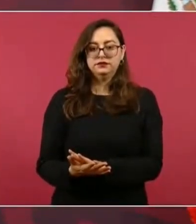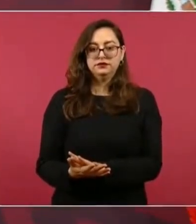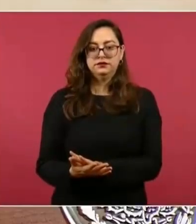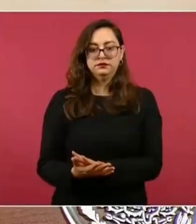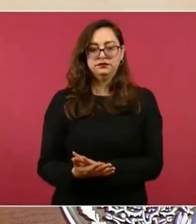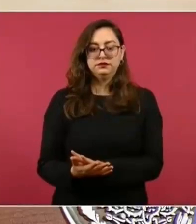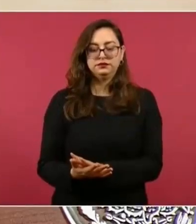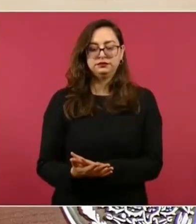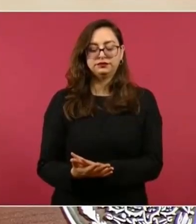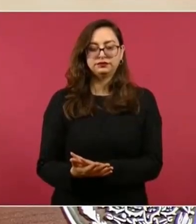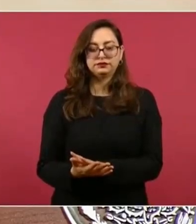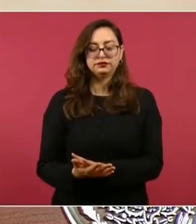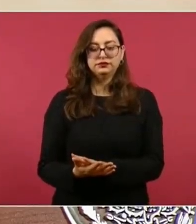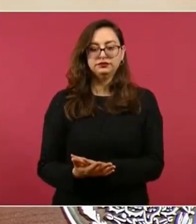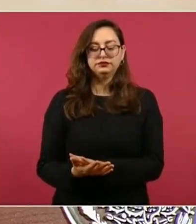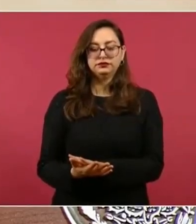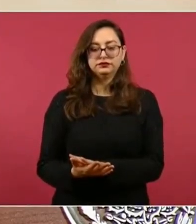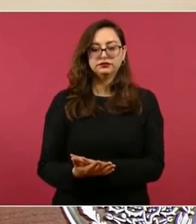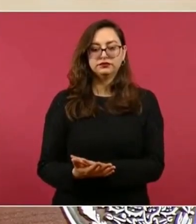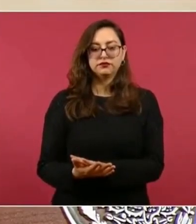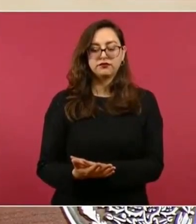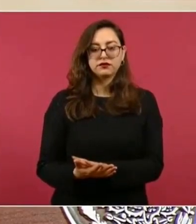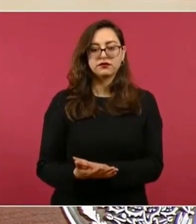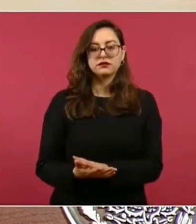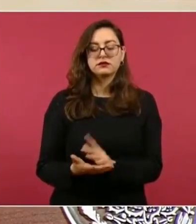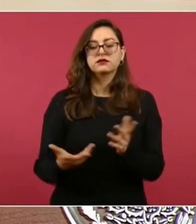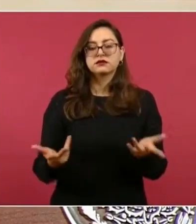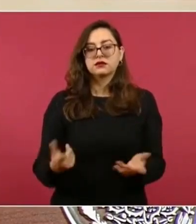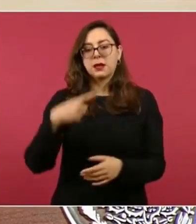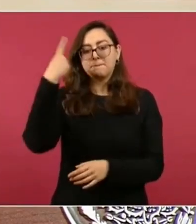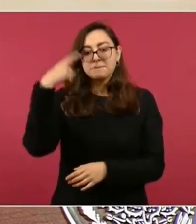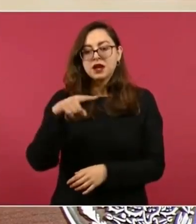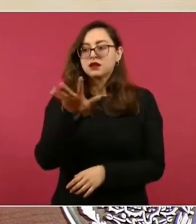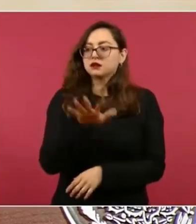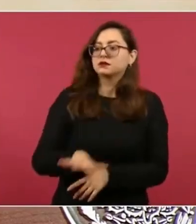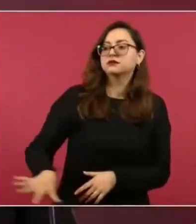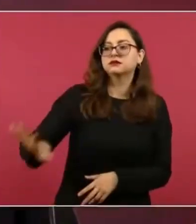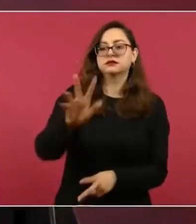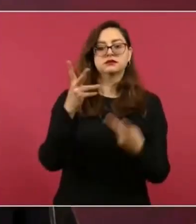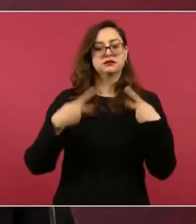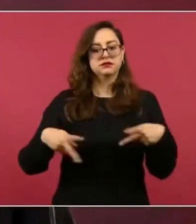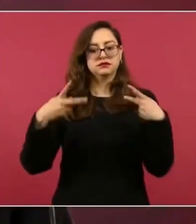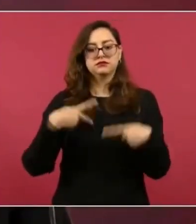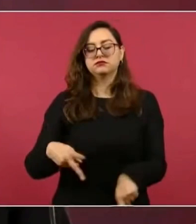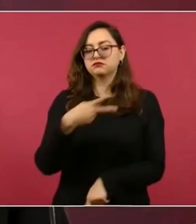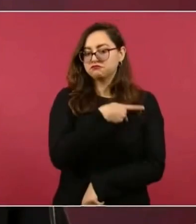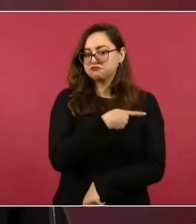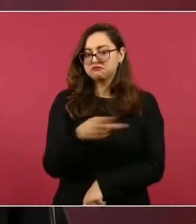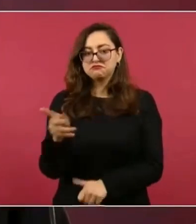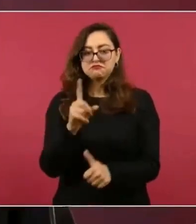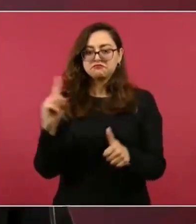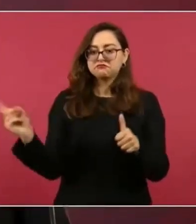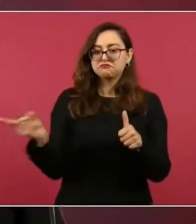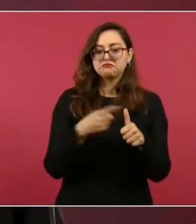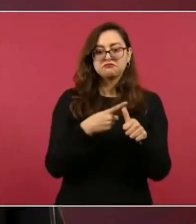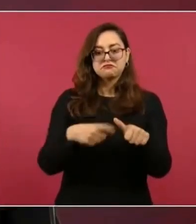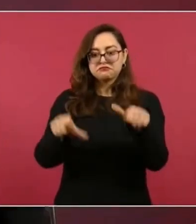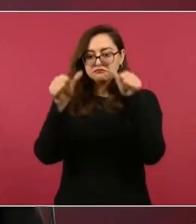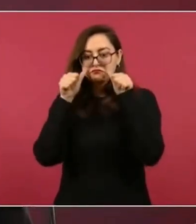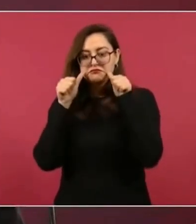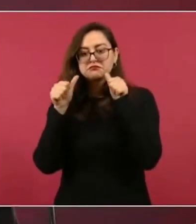La atención preferente a los pobres, eso